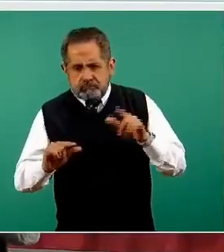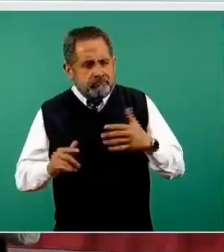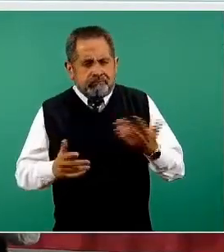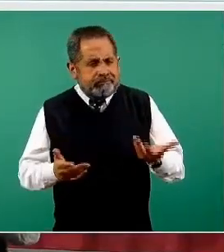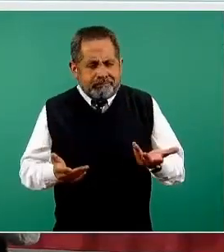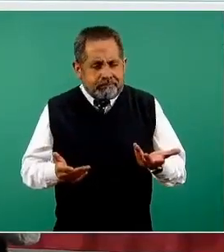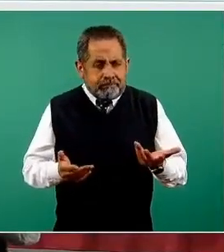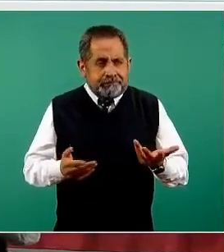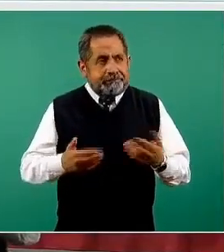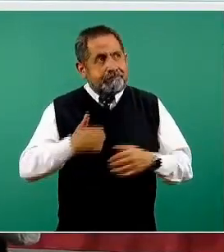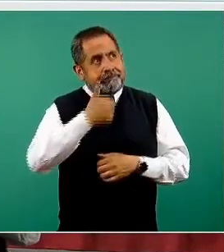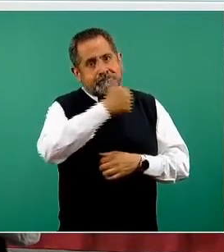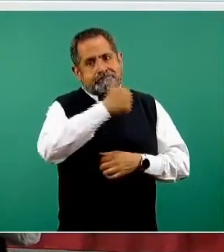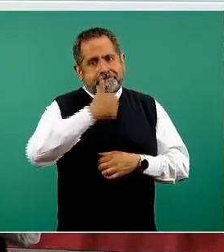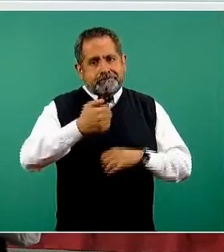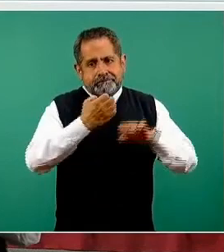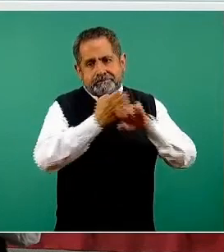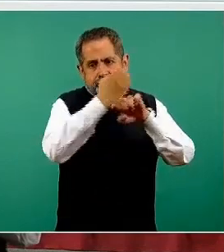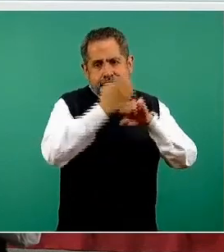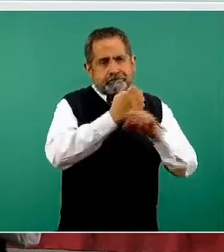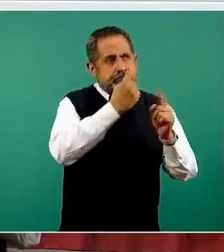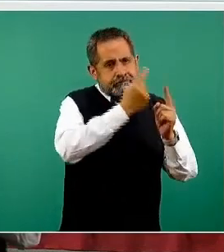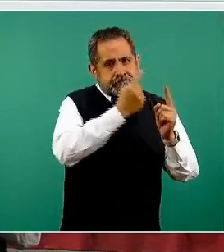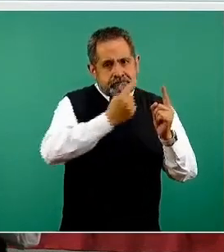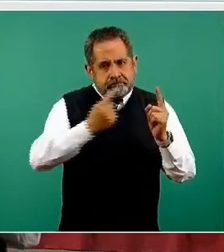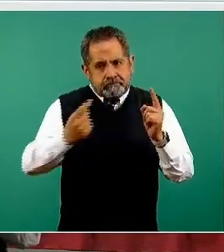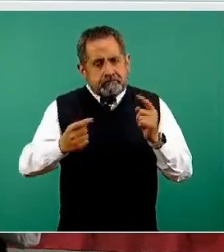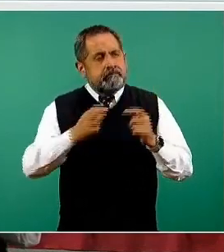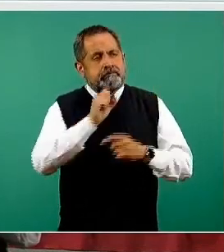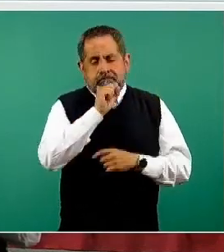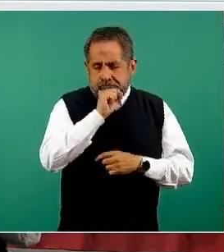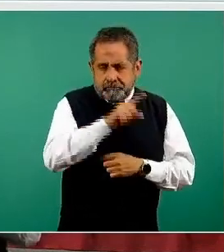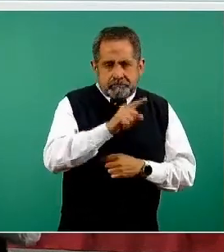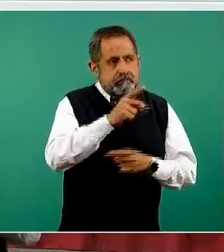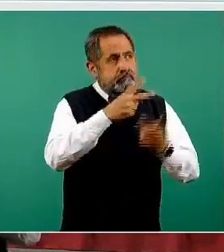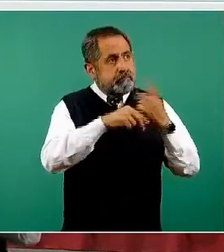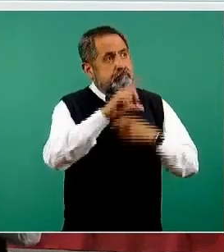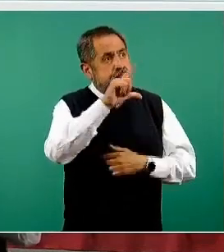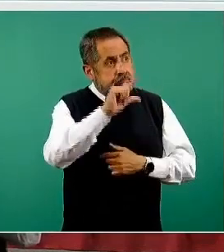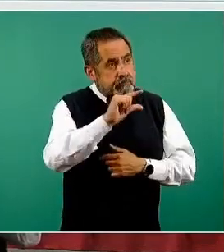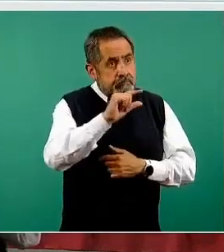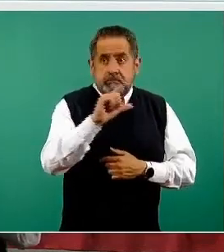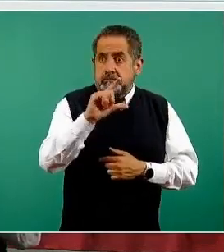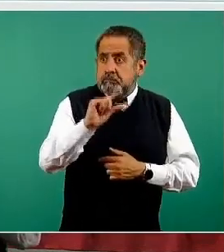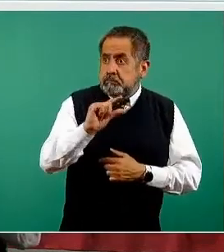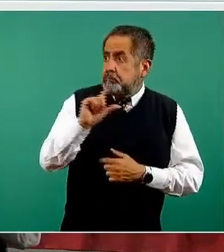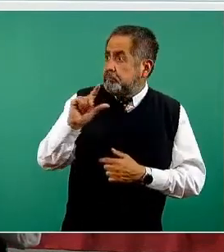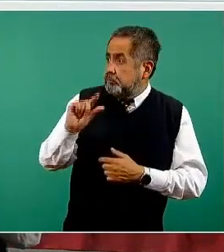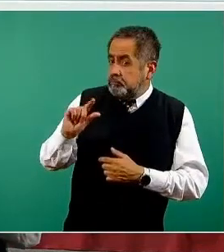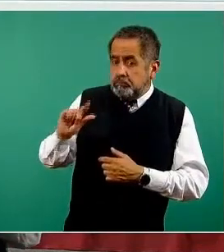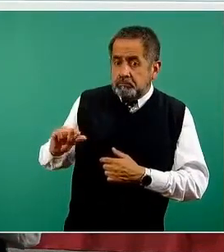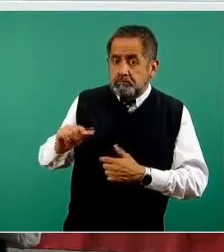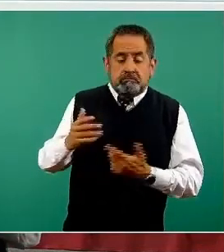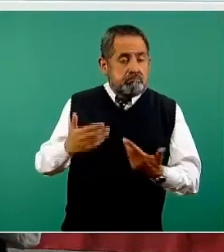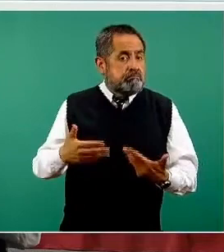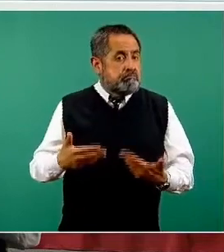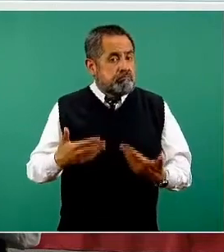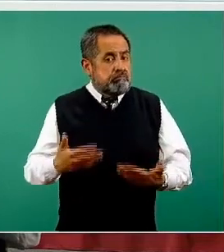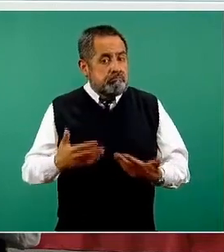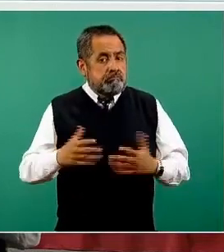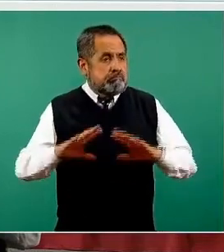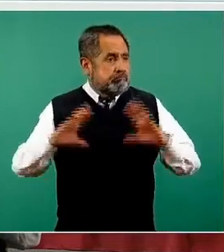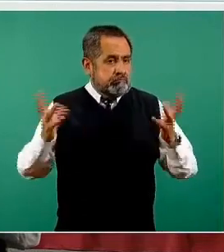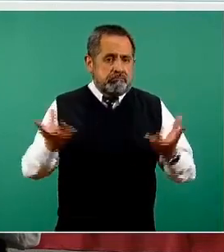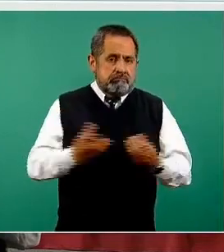cada una de las 32 entidades federativas están teniendo también para estas últimas dos semanas un descenso que a nivel